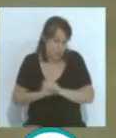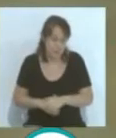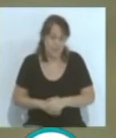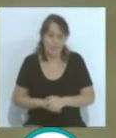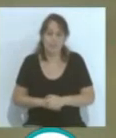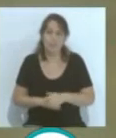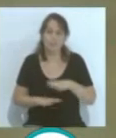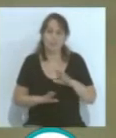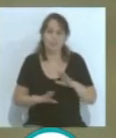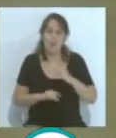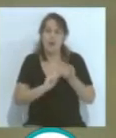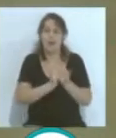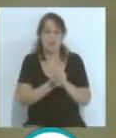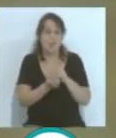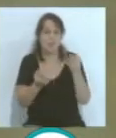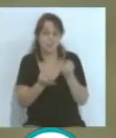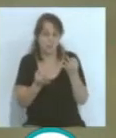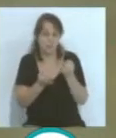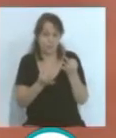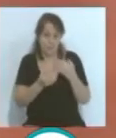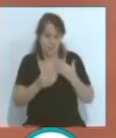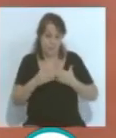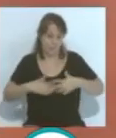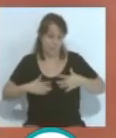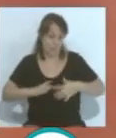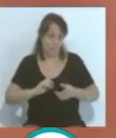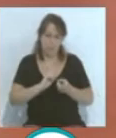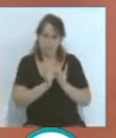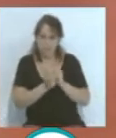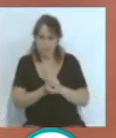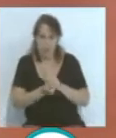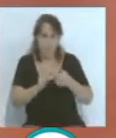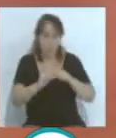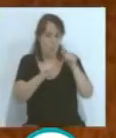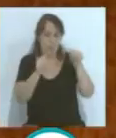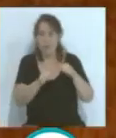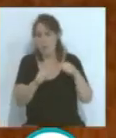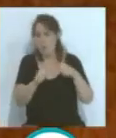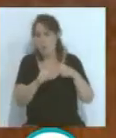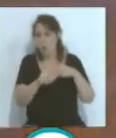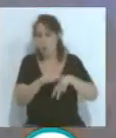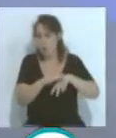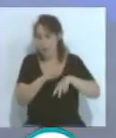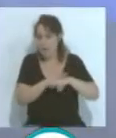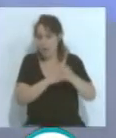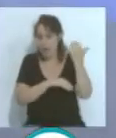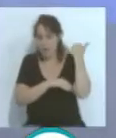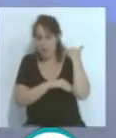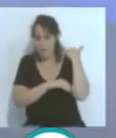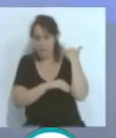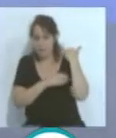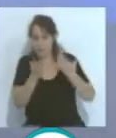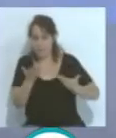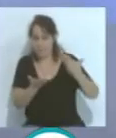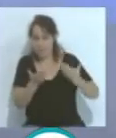Pero lo que ha cambiado en las equipaciones, el modelo de los futbolistas, de antes a lo